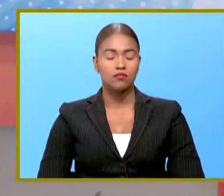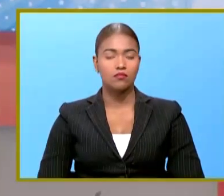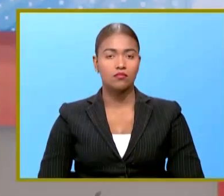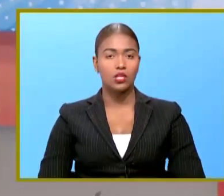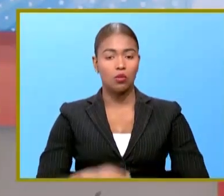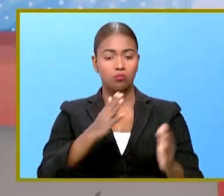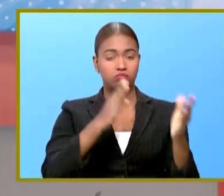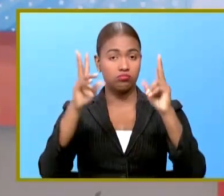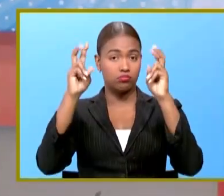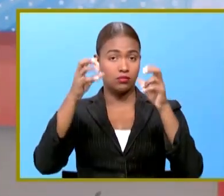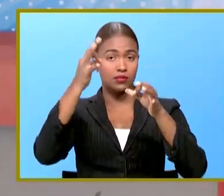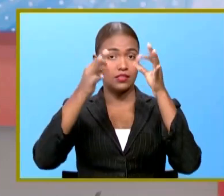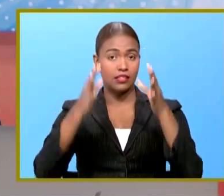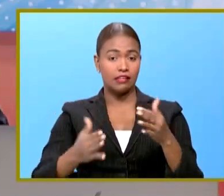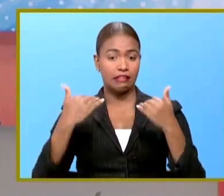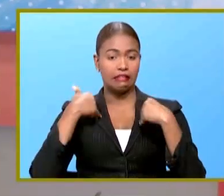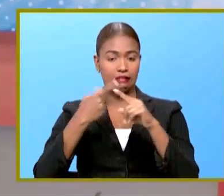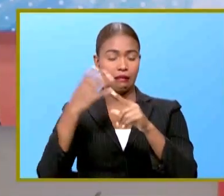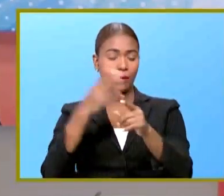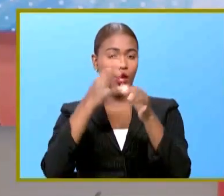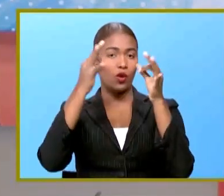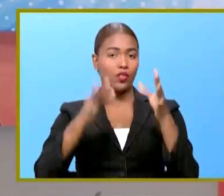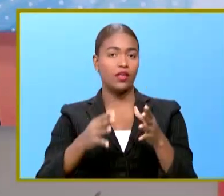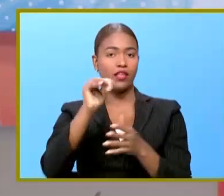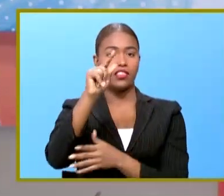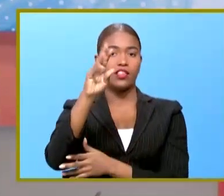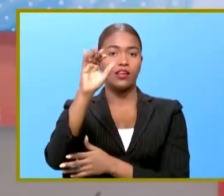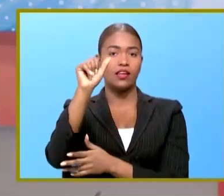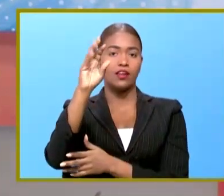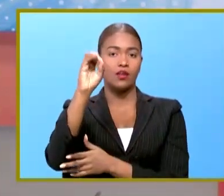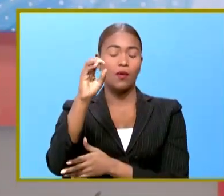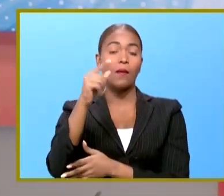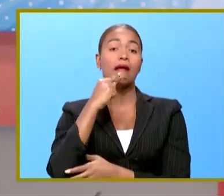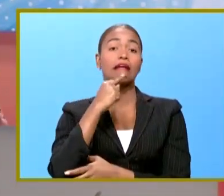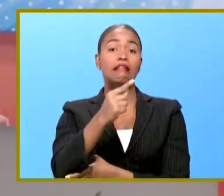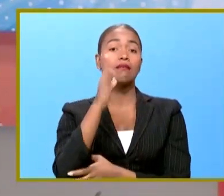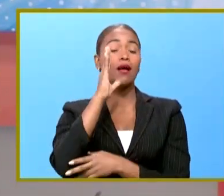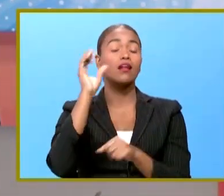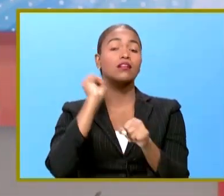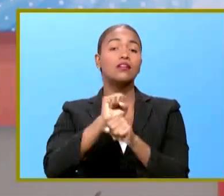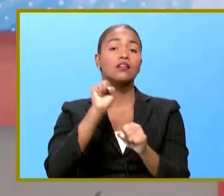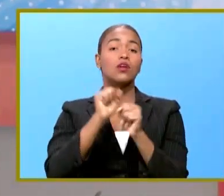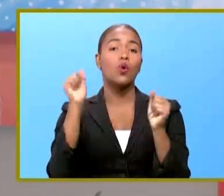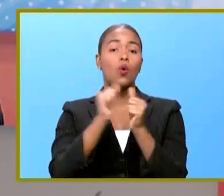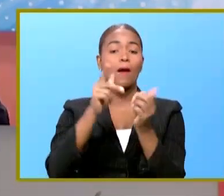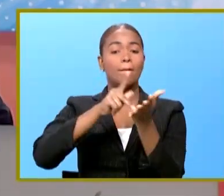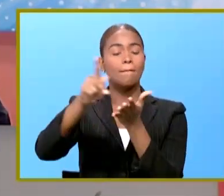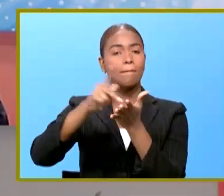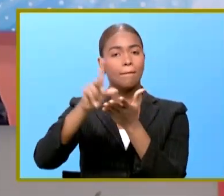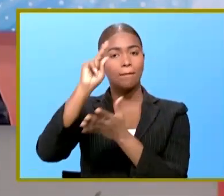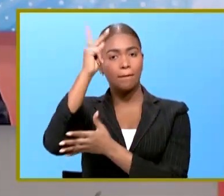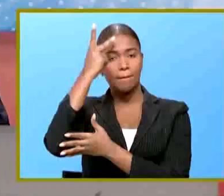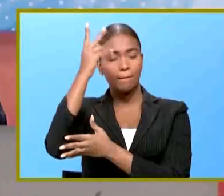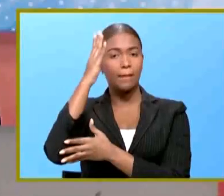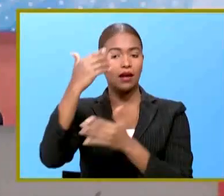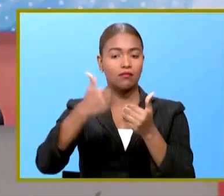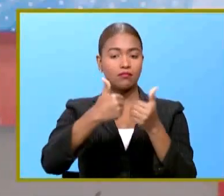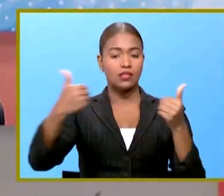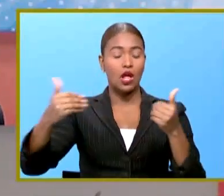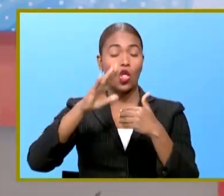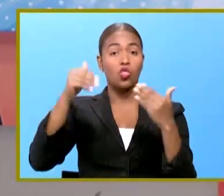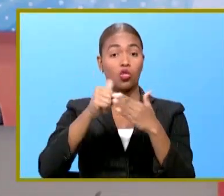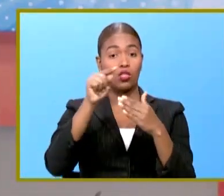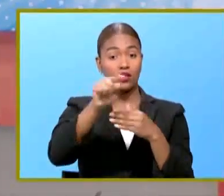en otro tema el consultor jurídico del poder ejecutivo Antoliano Peralta aseguró que se trabaja con la nómina pública que será separado